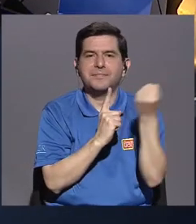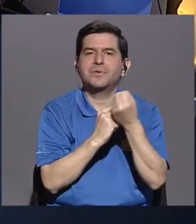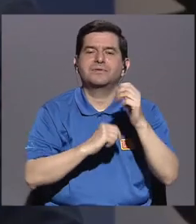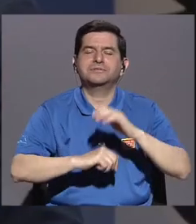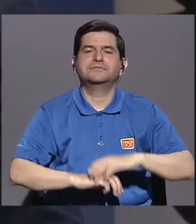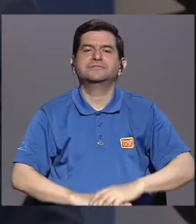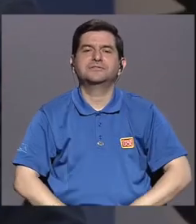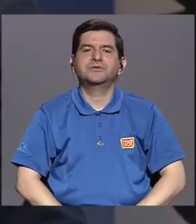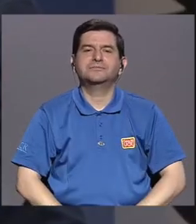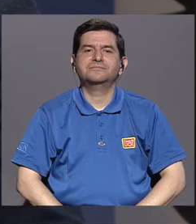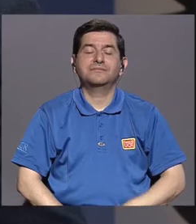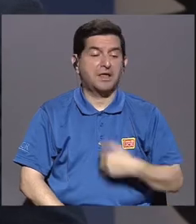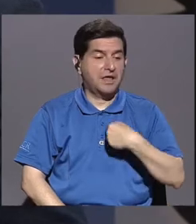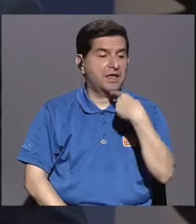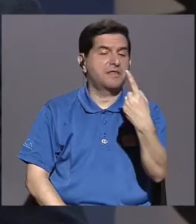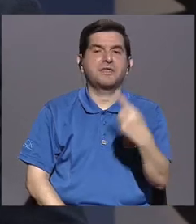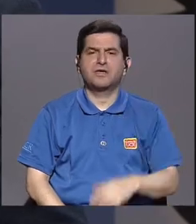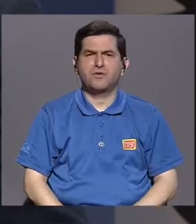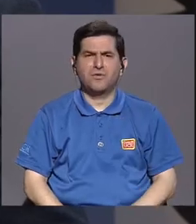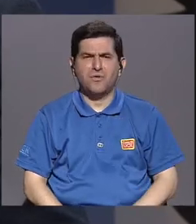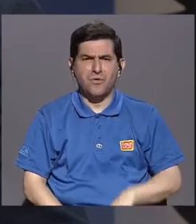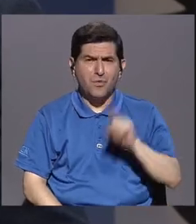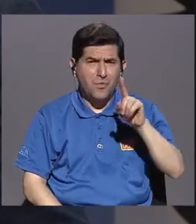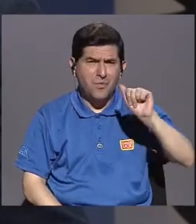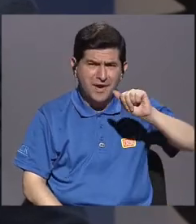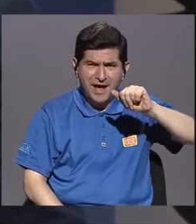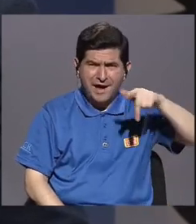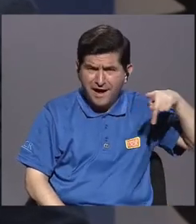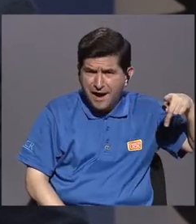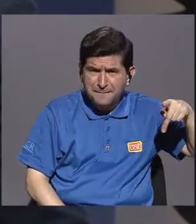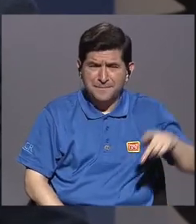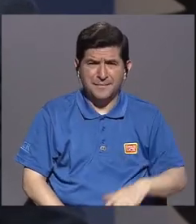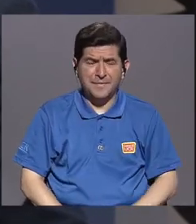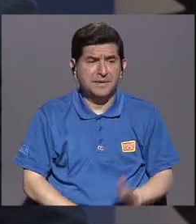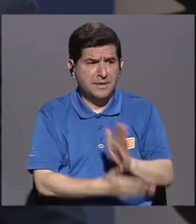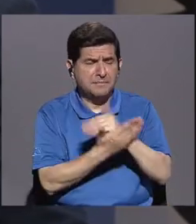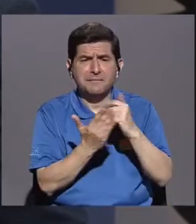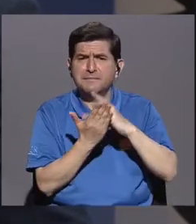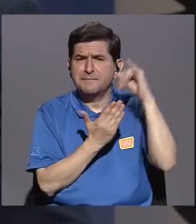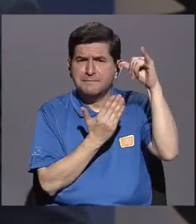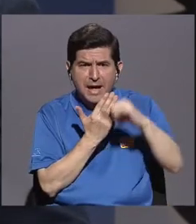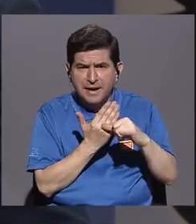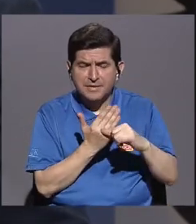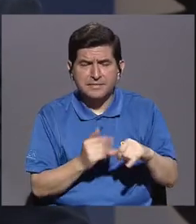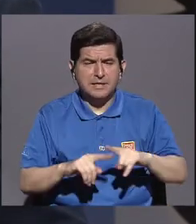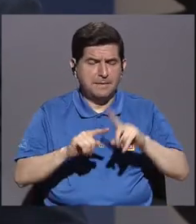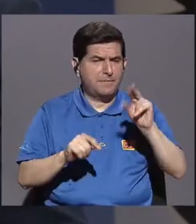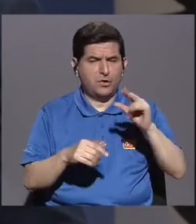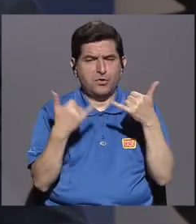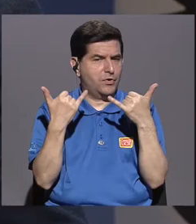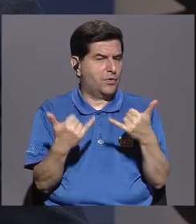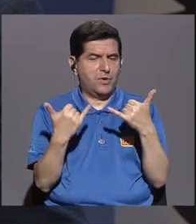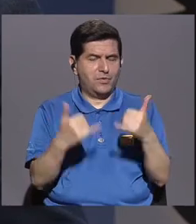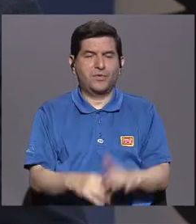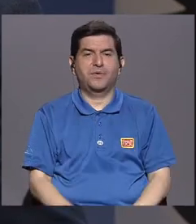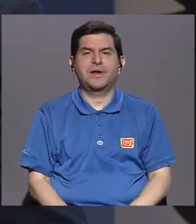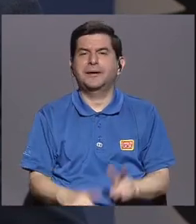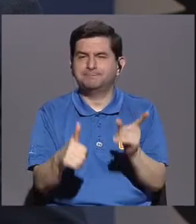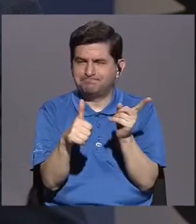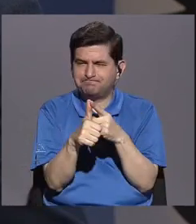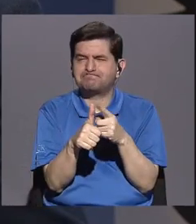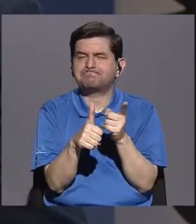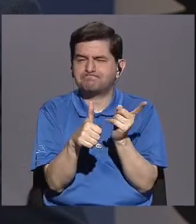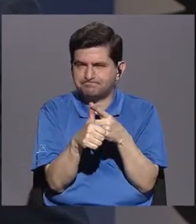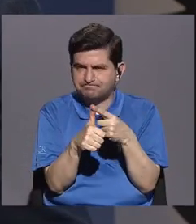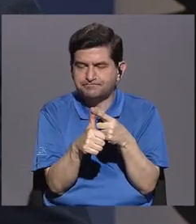popularmente, y decir, bueno, en lugar de una app que va a ser parte del proyecto, pero no aún, vamos a